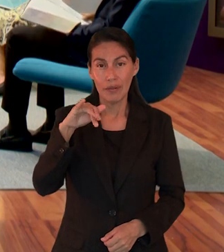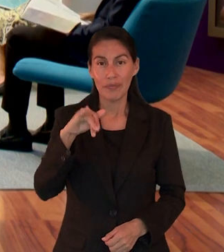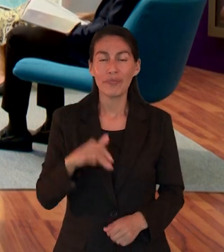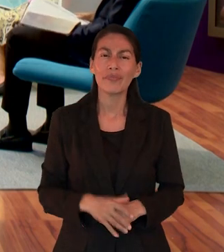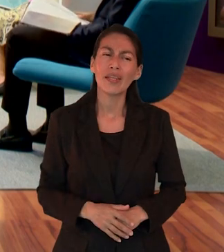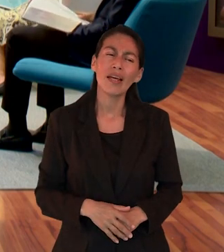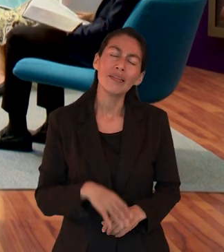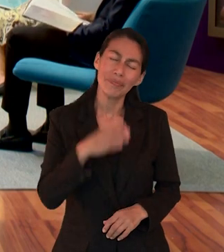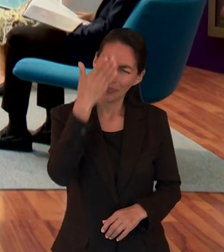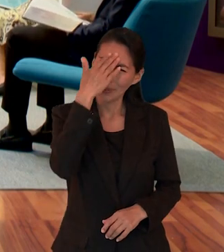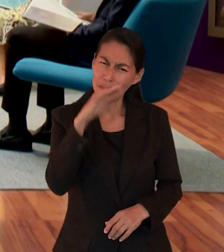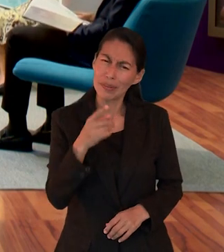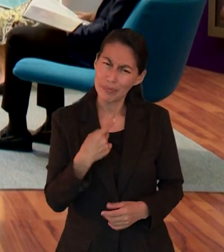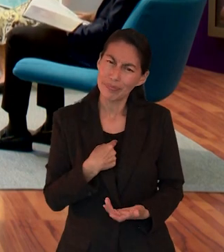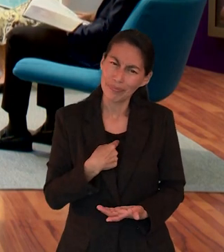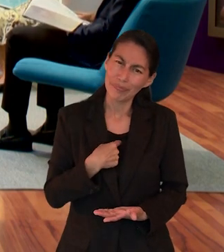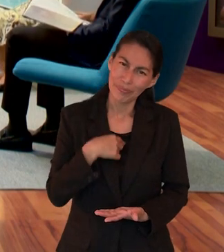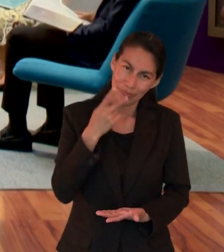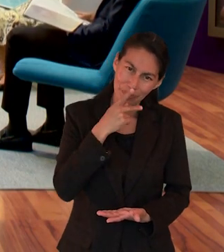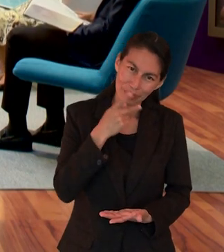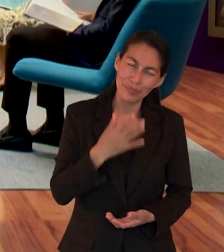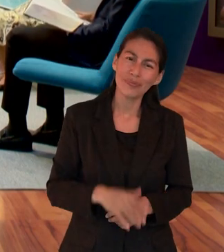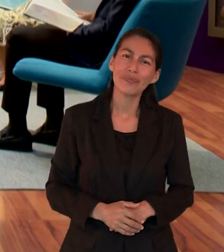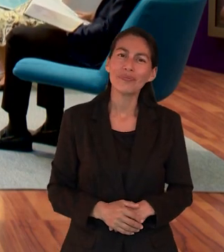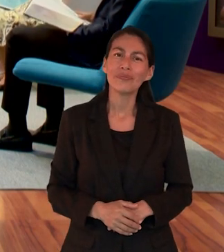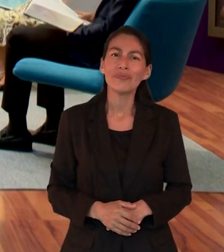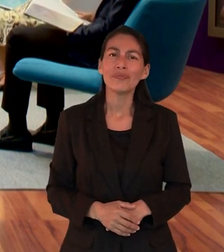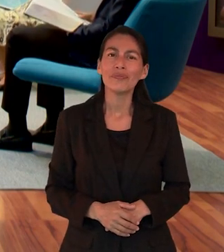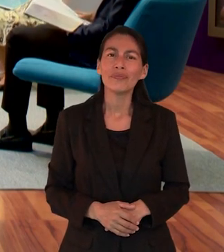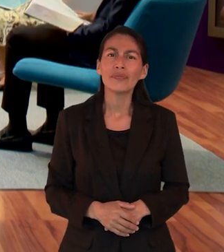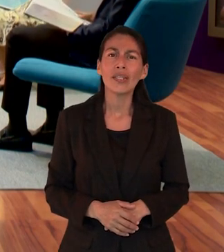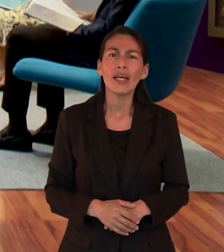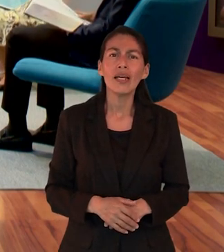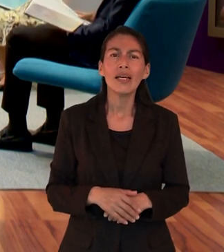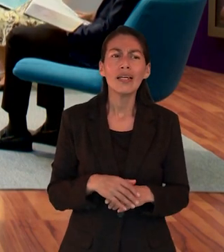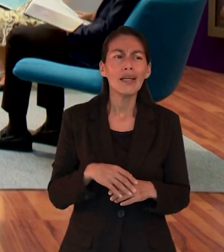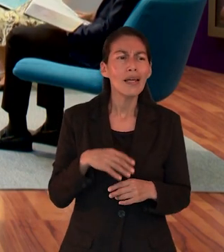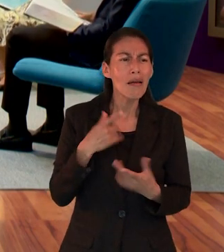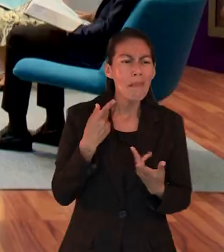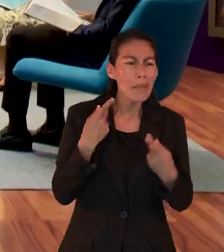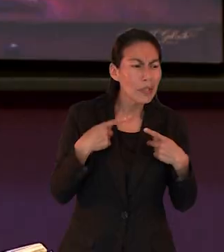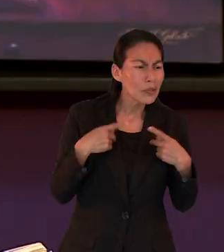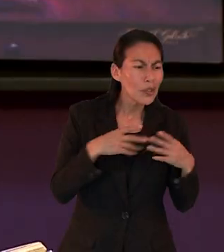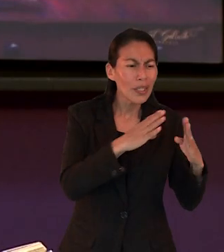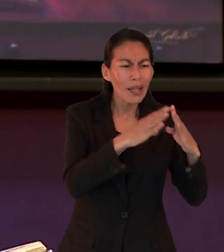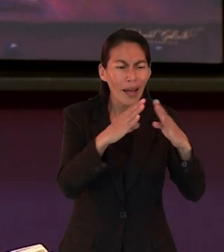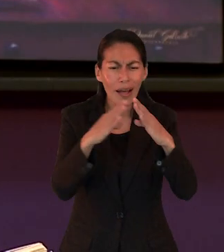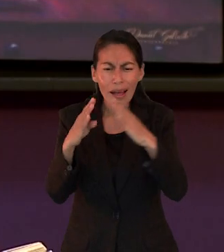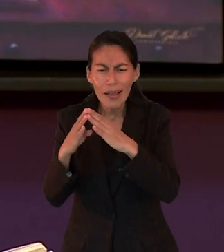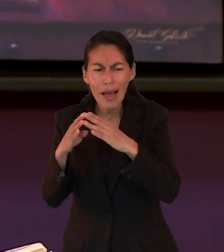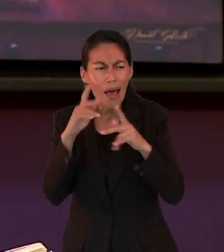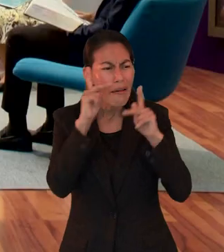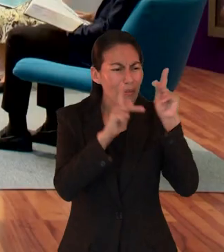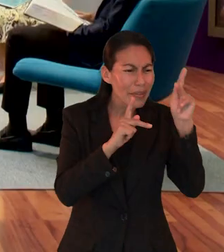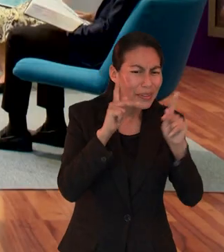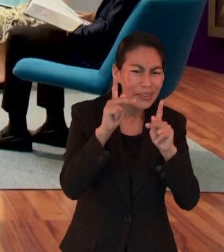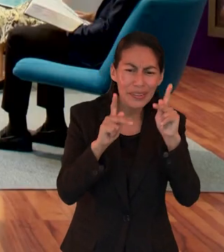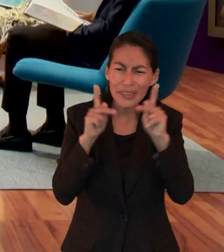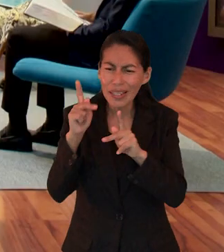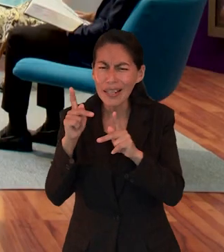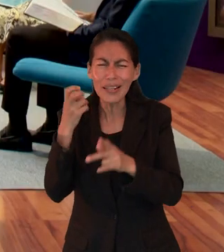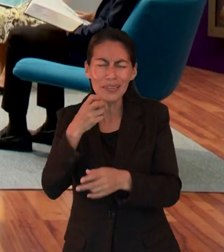Sabes que como pastor es una gran bendición poder visitar a los hogares. A los distintos hogares es una obra